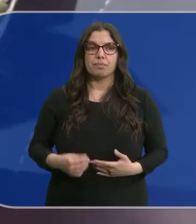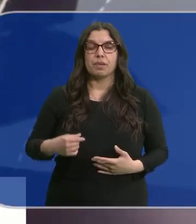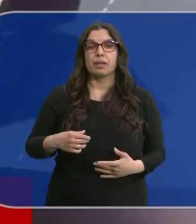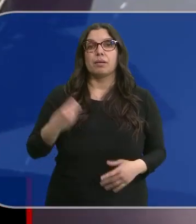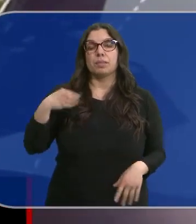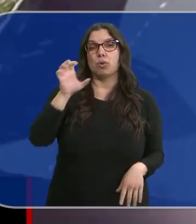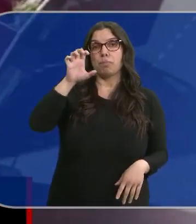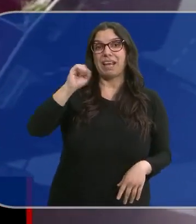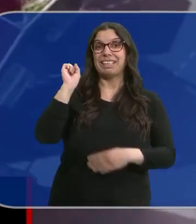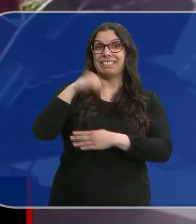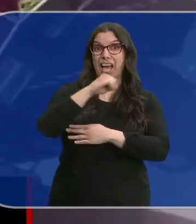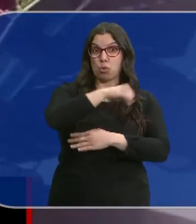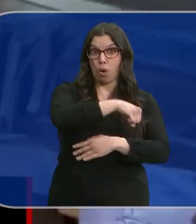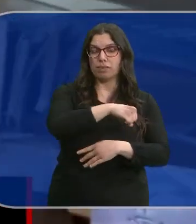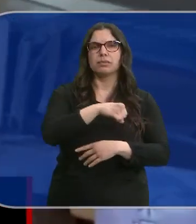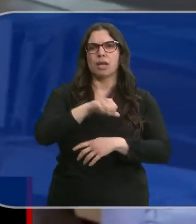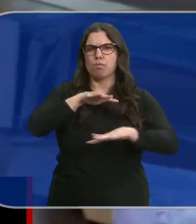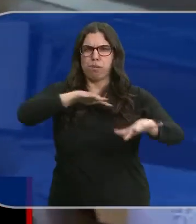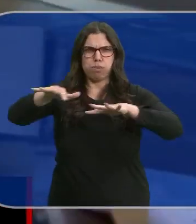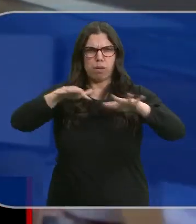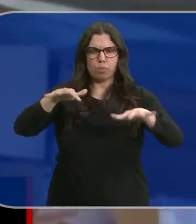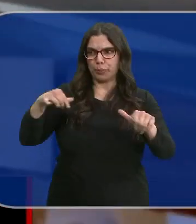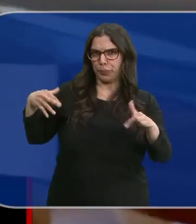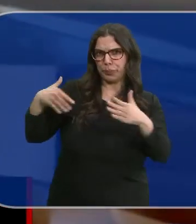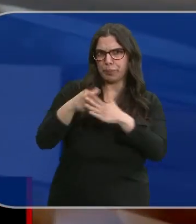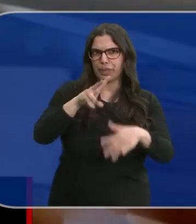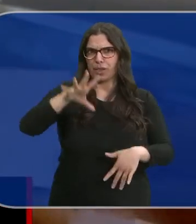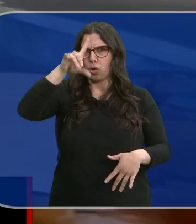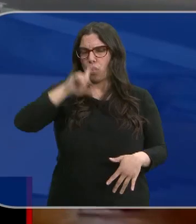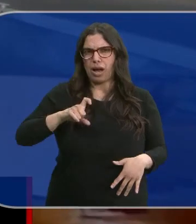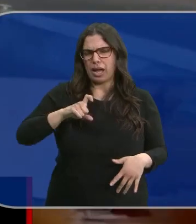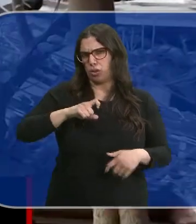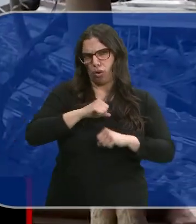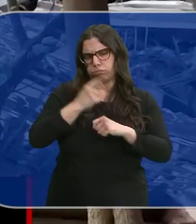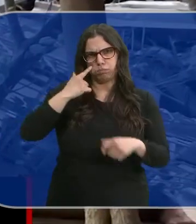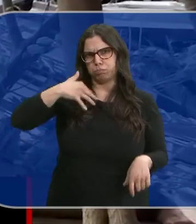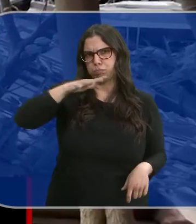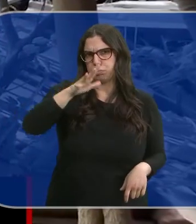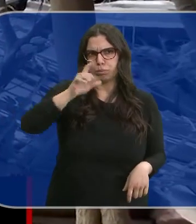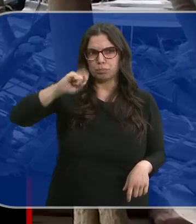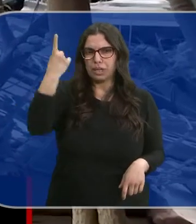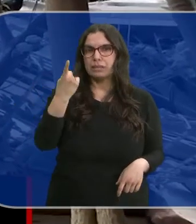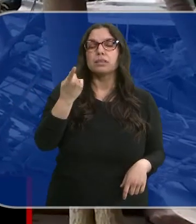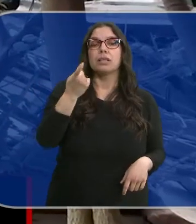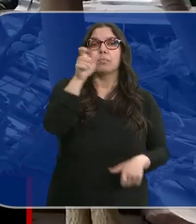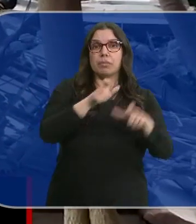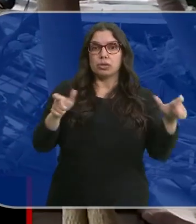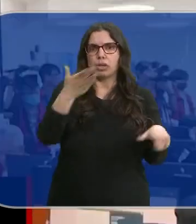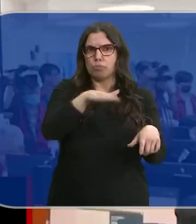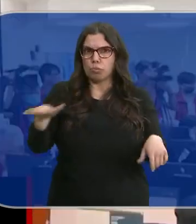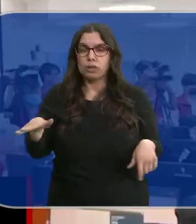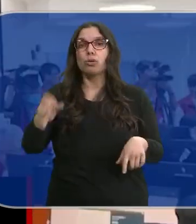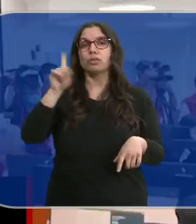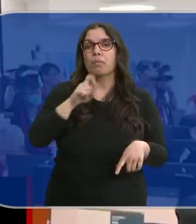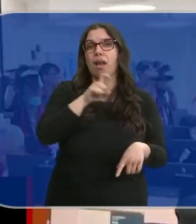Terremoto en Taiwán, uno de los más grandes de los últimos 25 años. Hay al menos nueve muertos y cientos de heridos. Se han activado las alertas de tsunami en